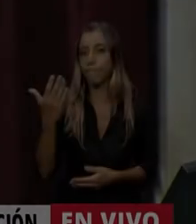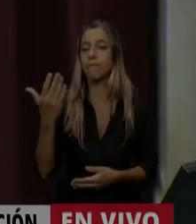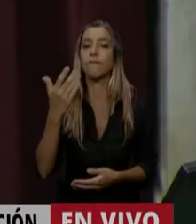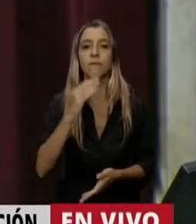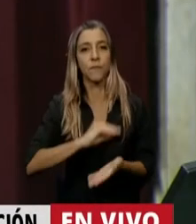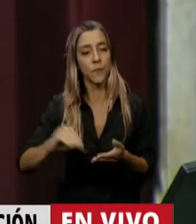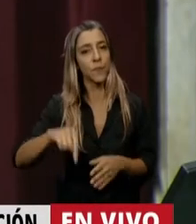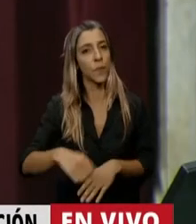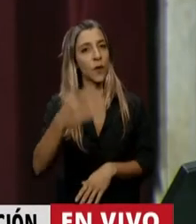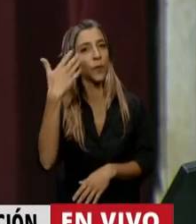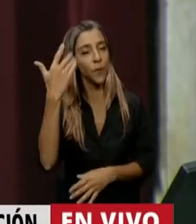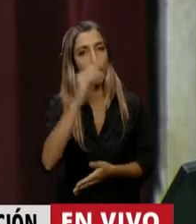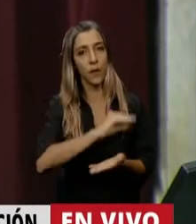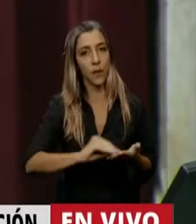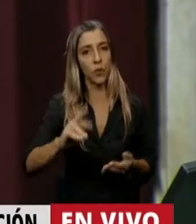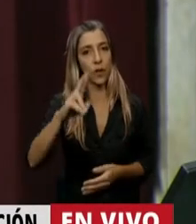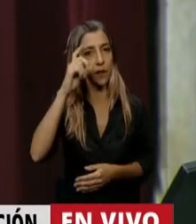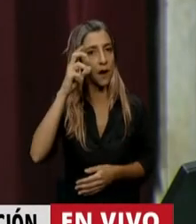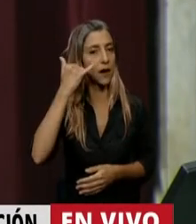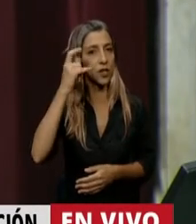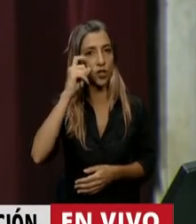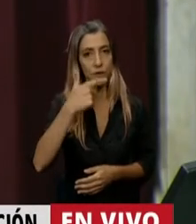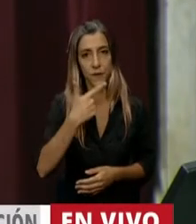El uso de la palabra, la diputada Roxana Reyes.